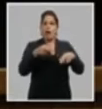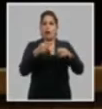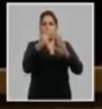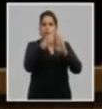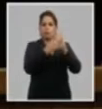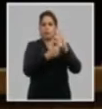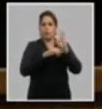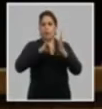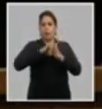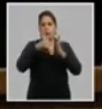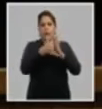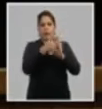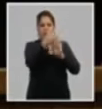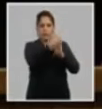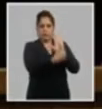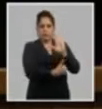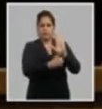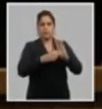siguientes proyecciones